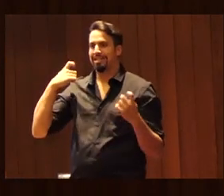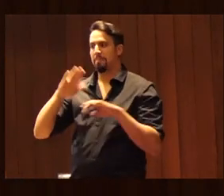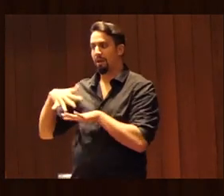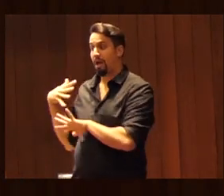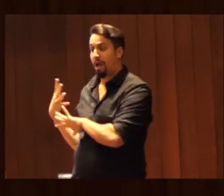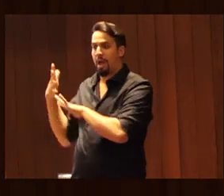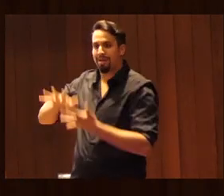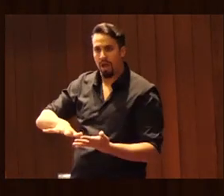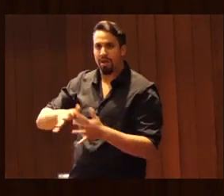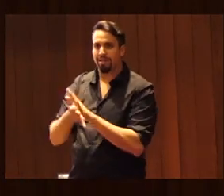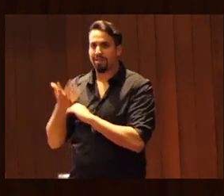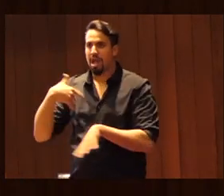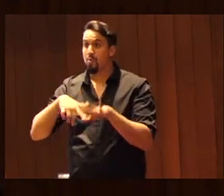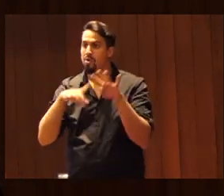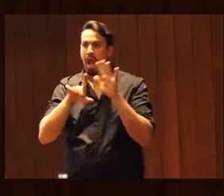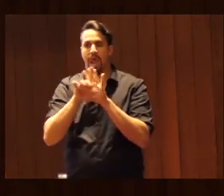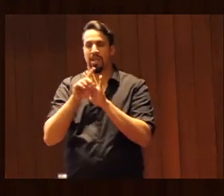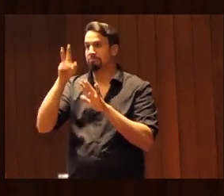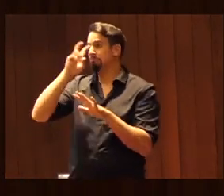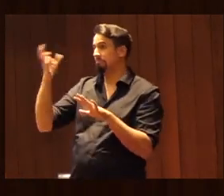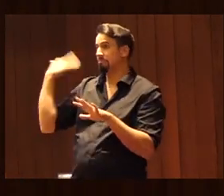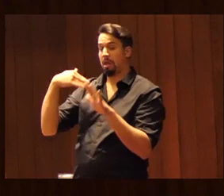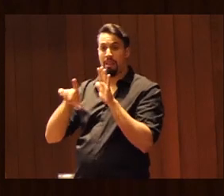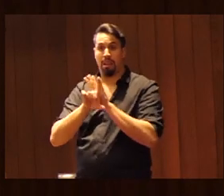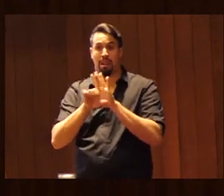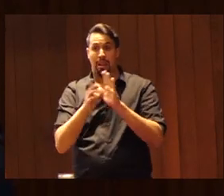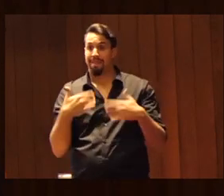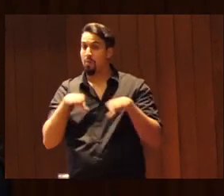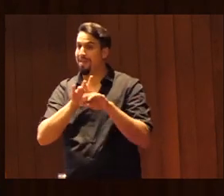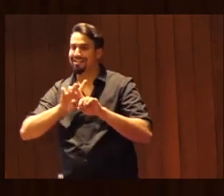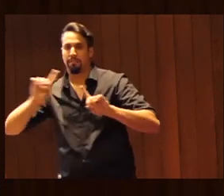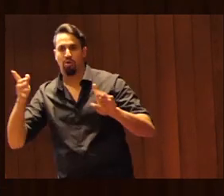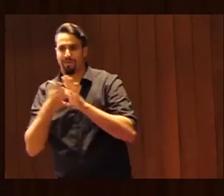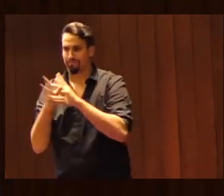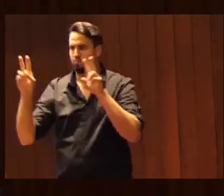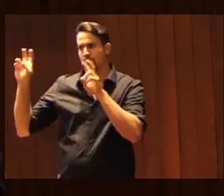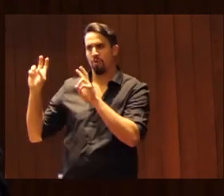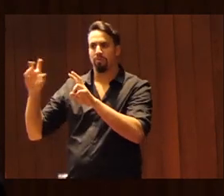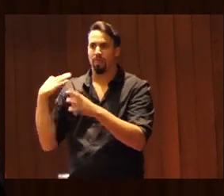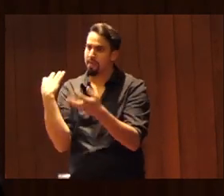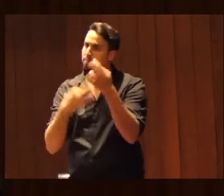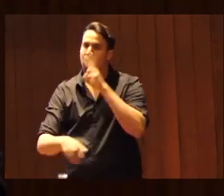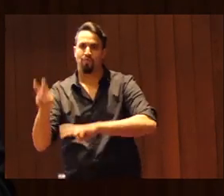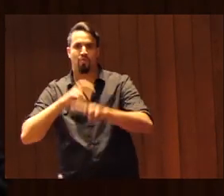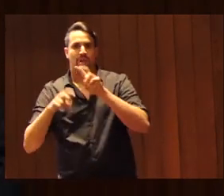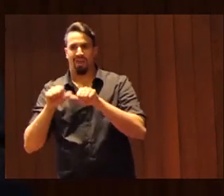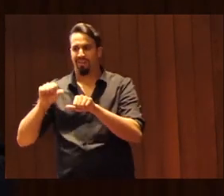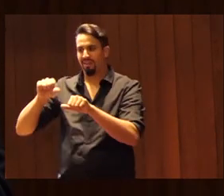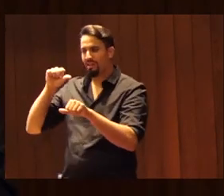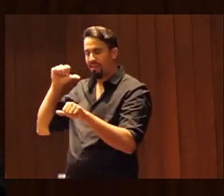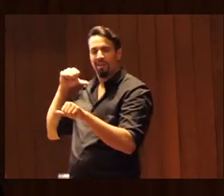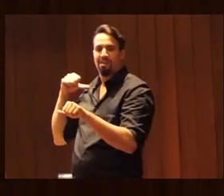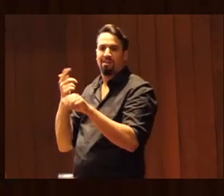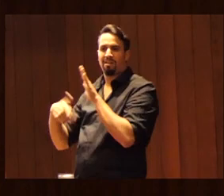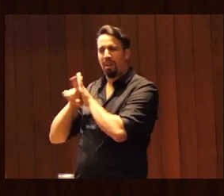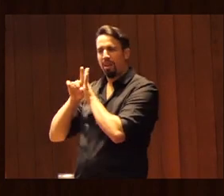No es una ley punitiva, el caso de la ley de igualdad tampoco, entonces hay que buscar precedentes legales, o sea, hay que estar por